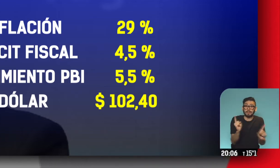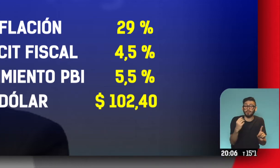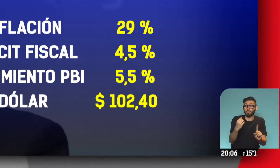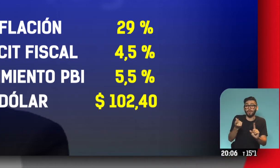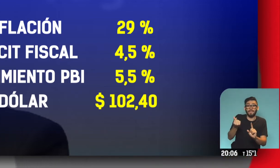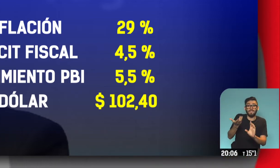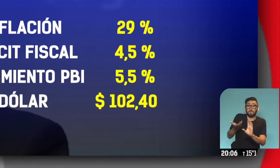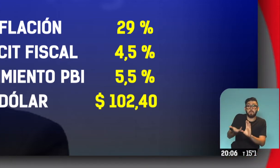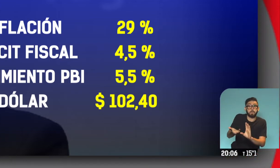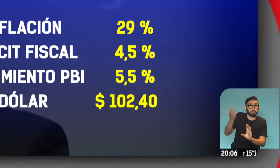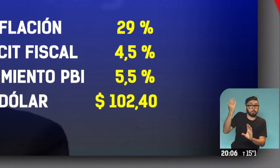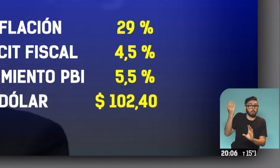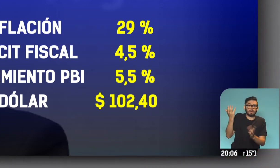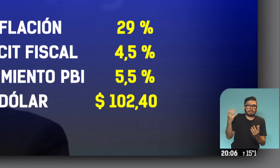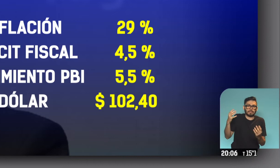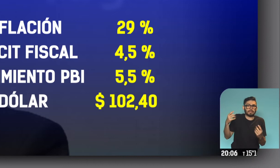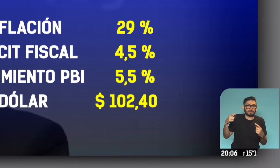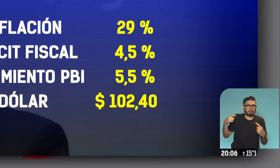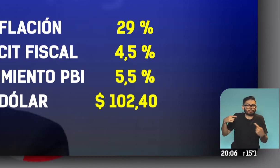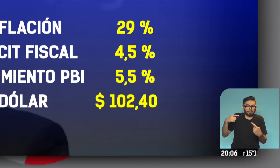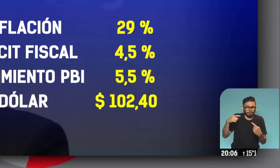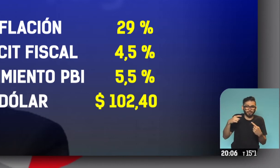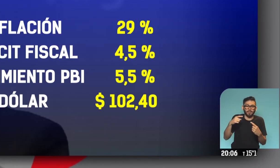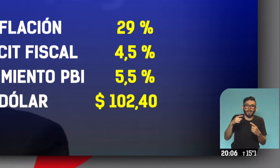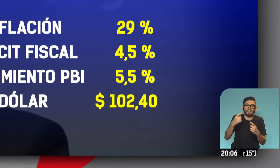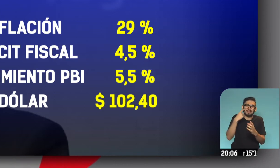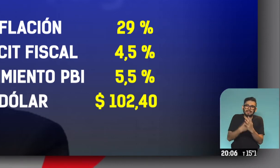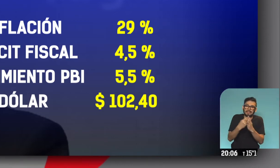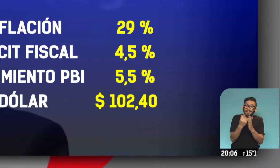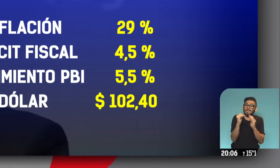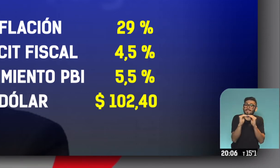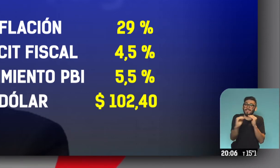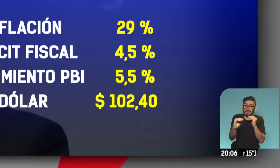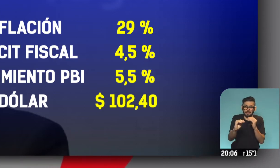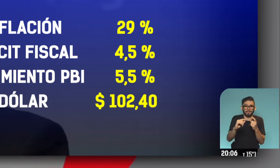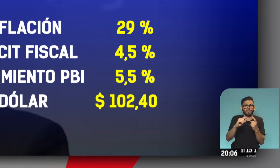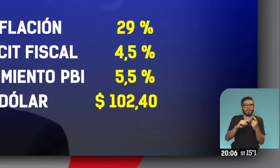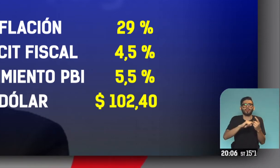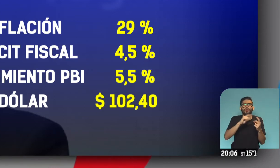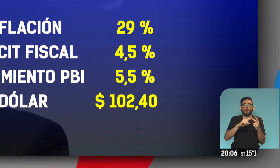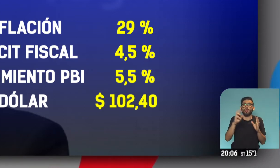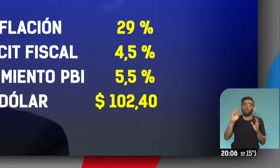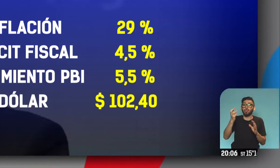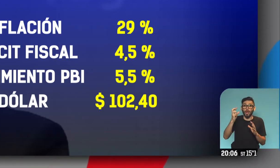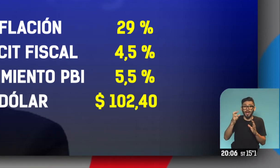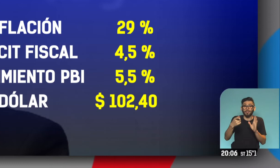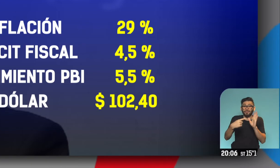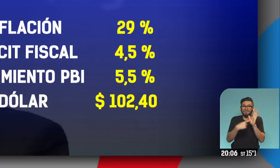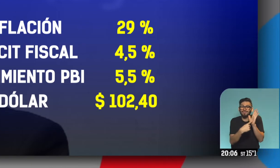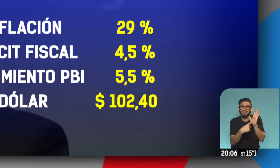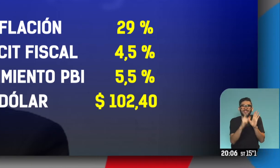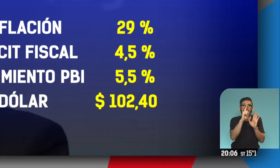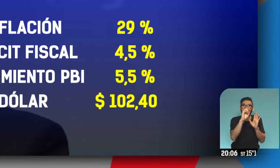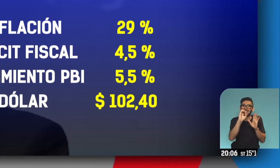aumentar más y justamente la idea es que se mantenga en este rango. ¿Qué pasa con el dólar? Justamente hablando de la moneda, ¿no? Lo tenemos ahí a 102